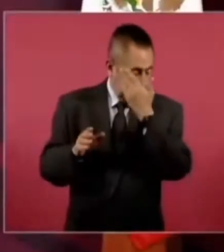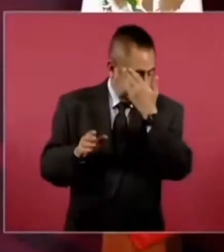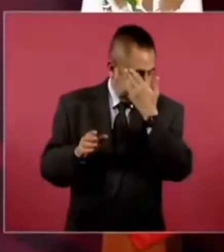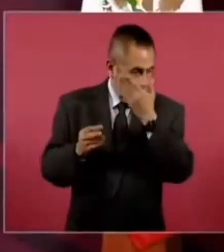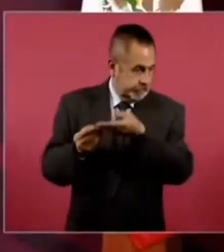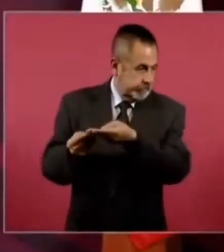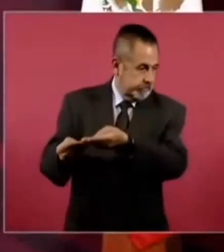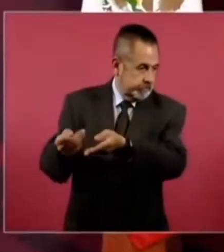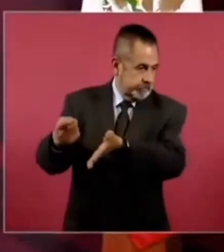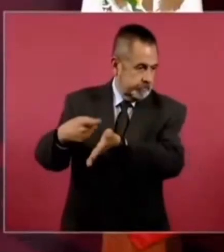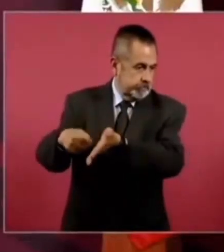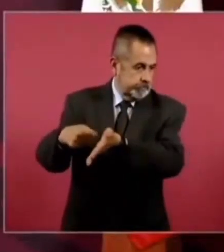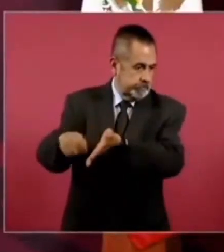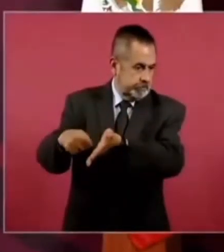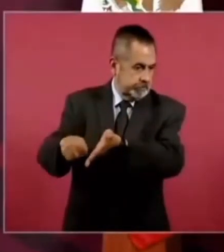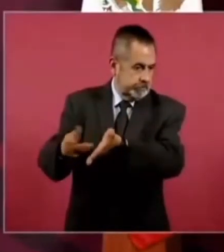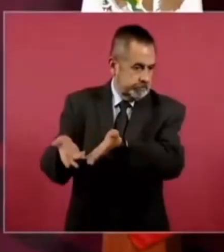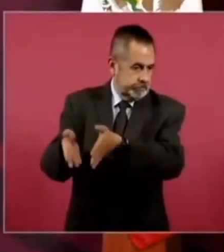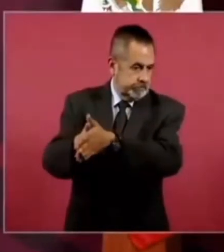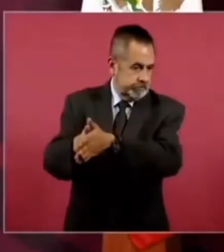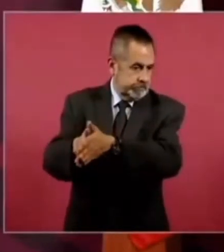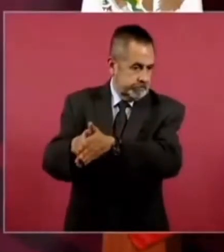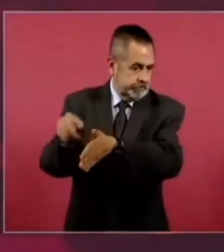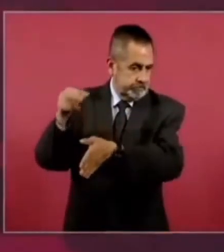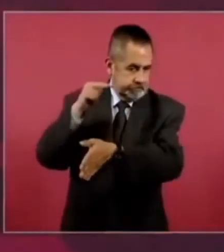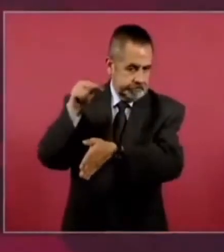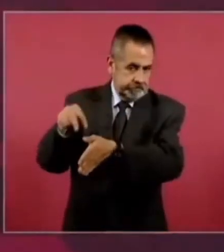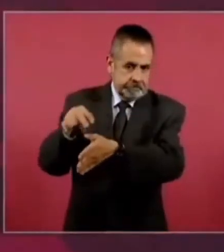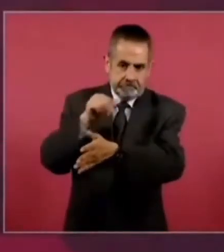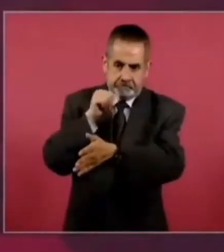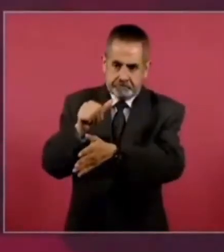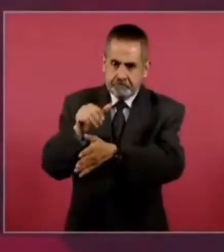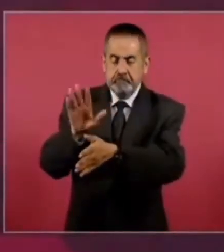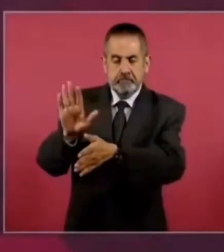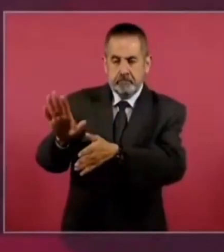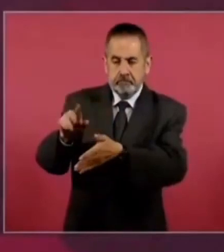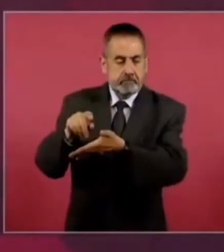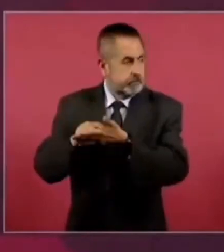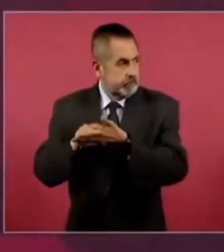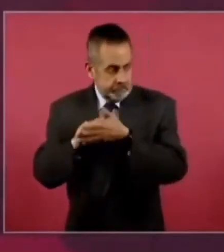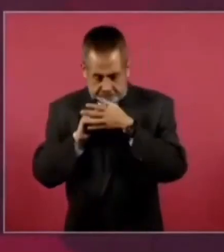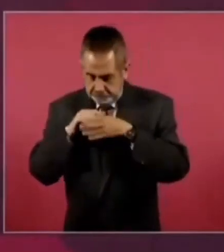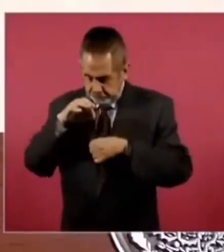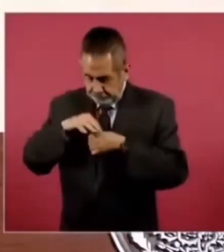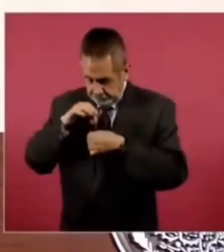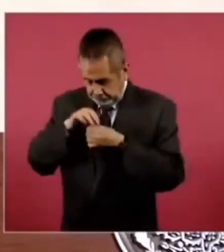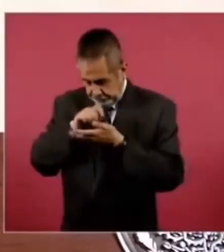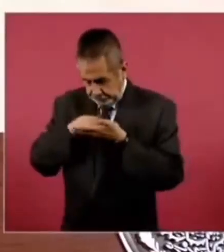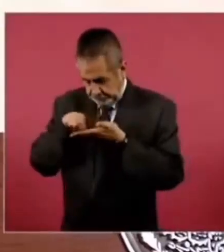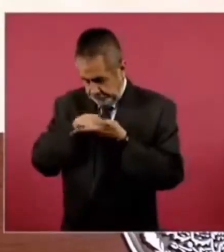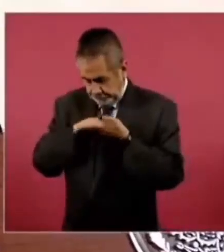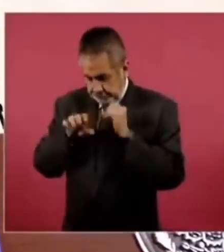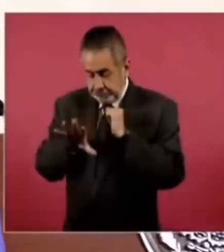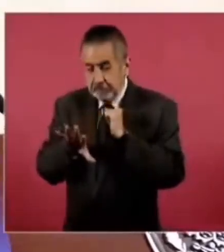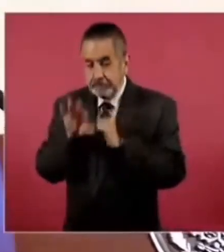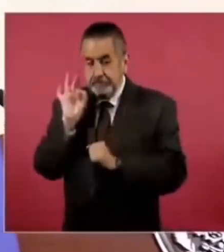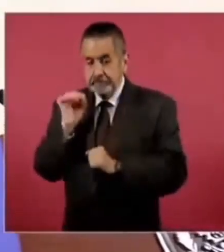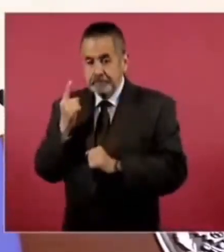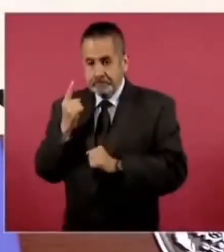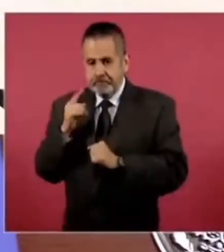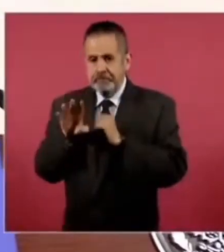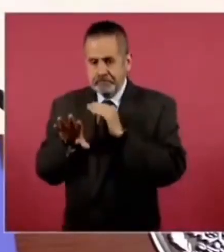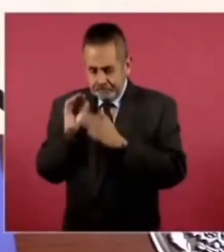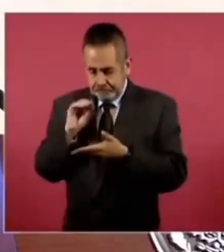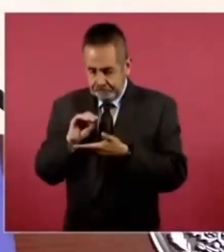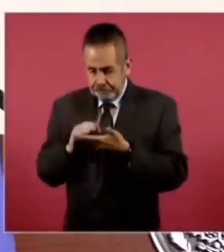O sea, o respondían, votaban en secreto. Se